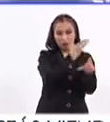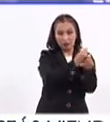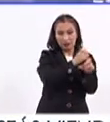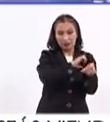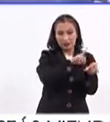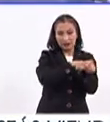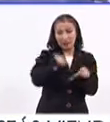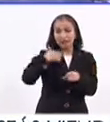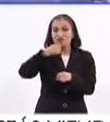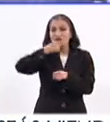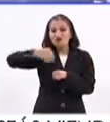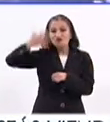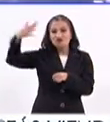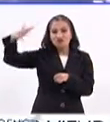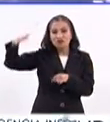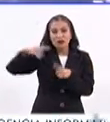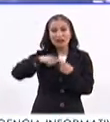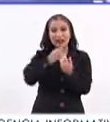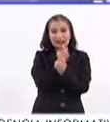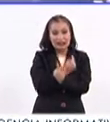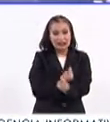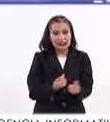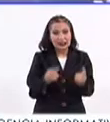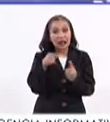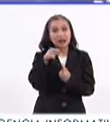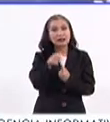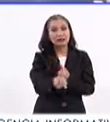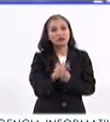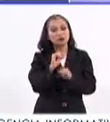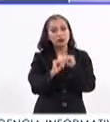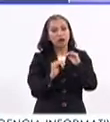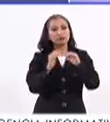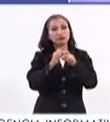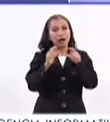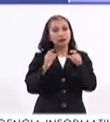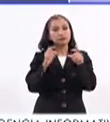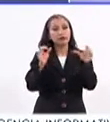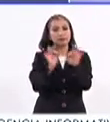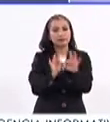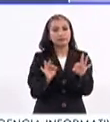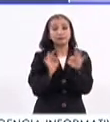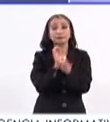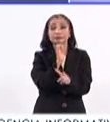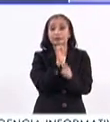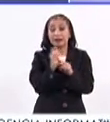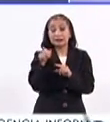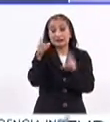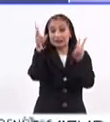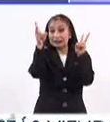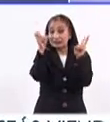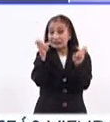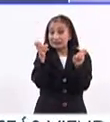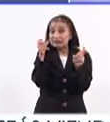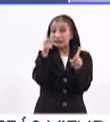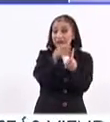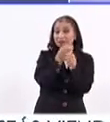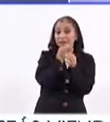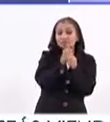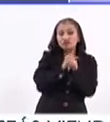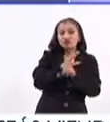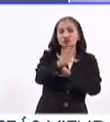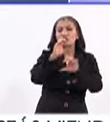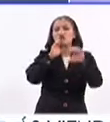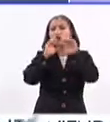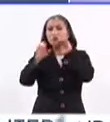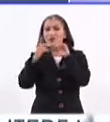de adultos mayores y de niños, ha ido en crecimiento muy importante. Entonces, ese tema de difusión